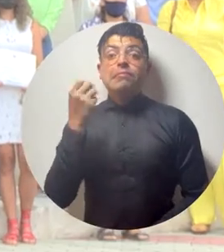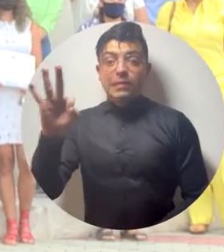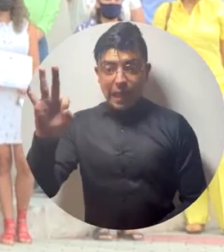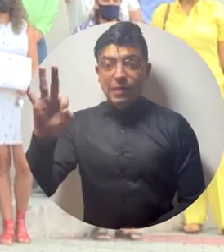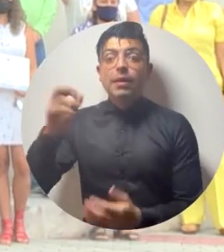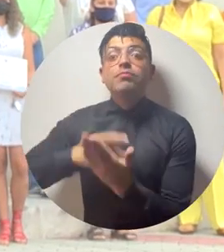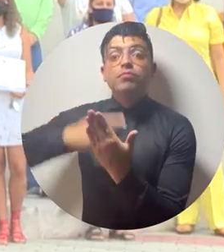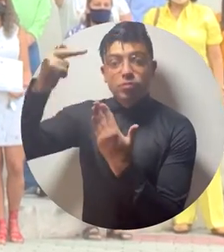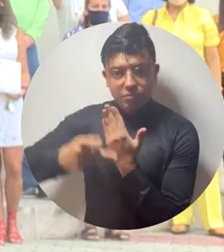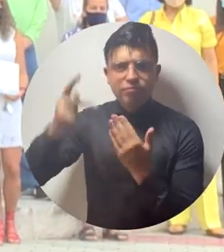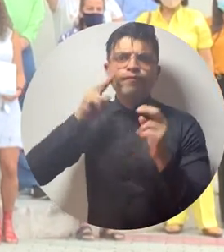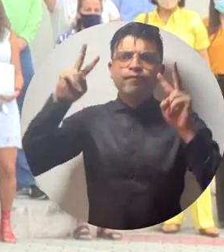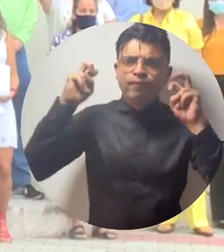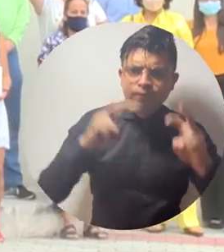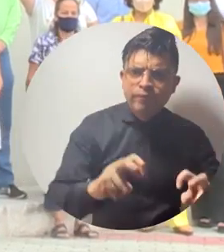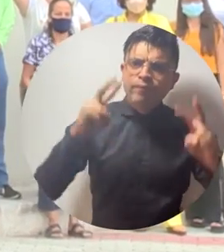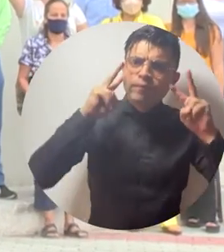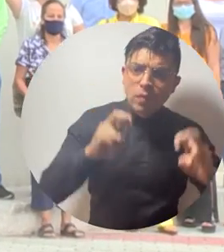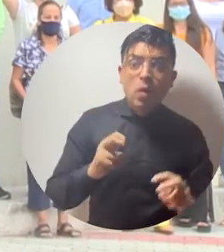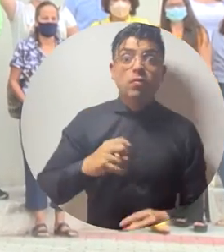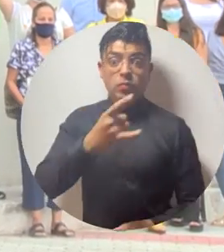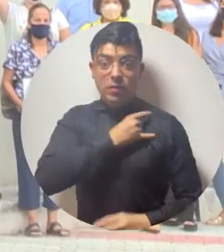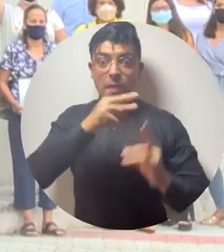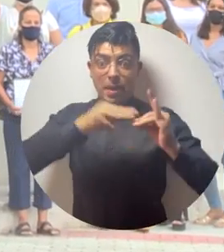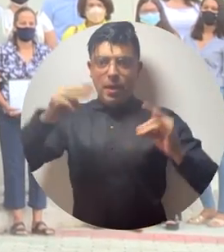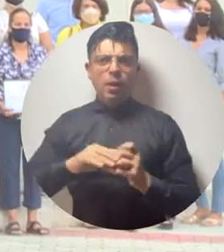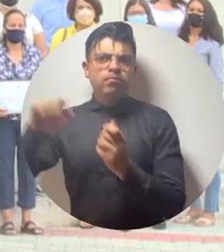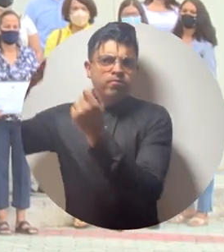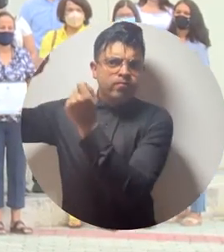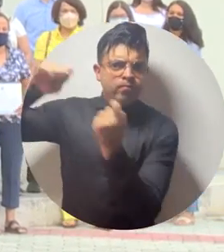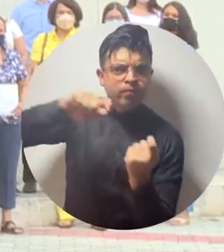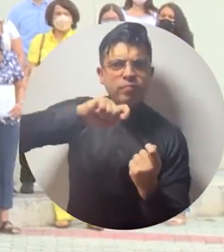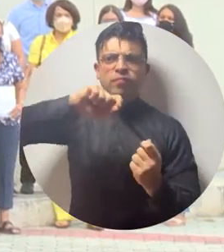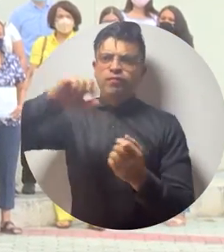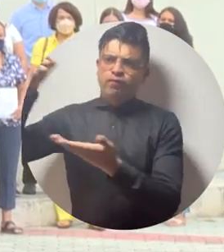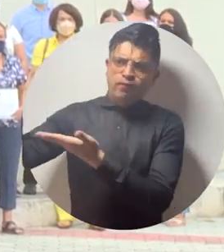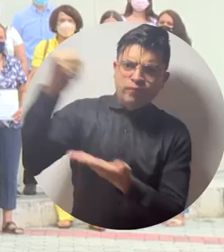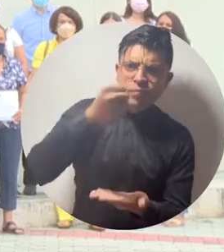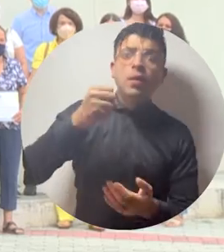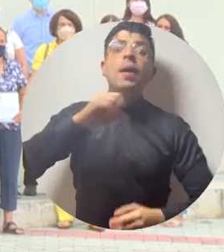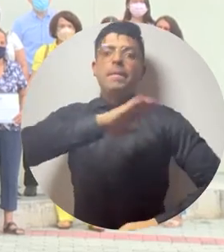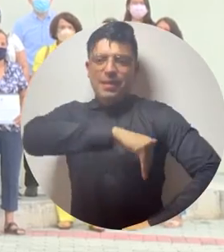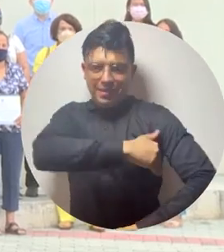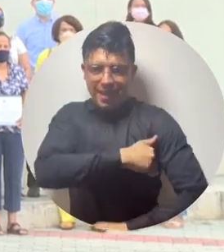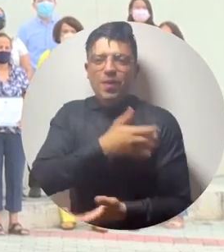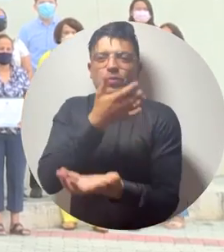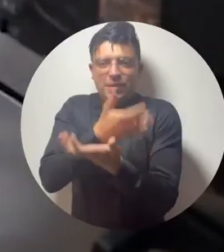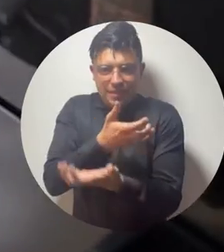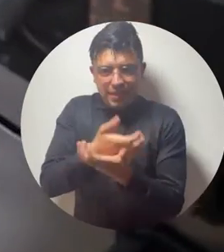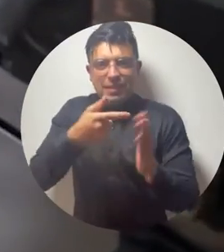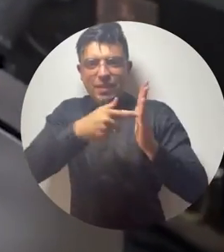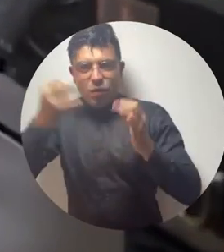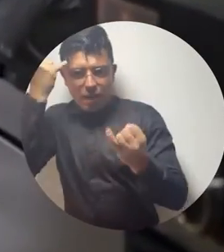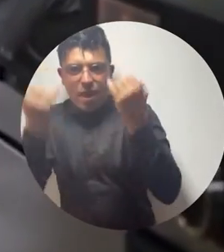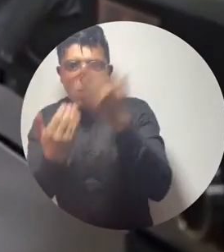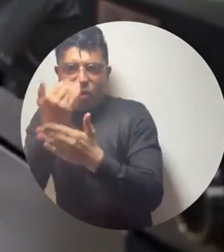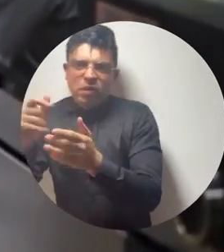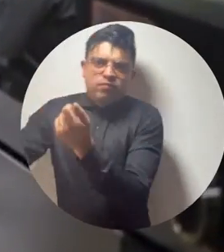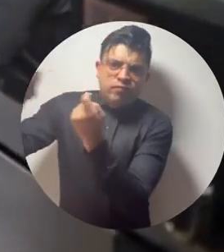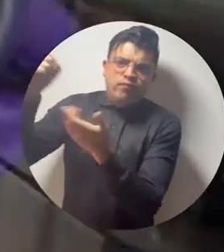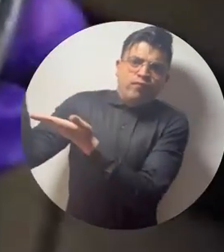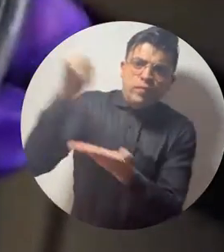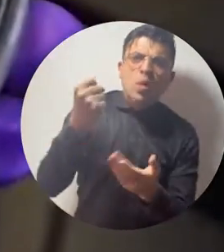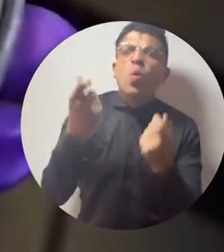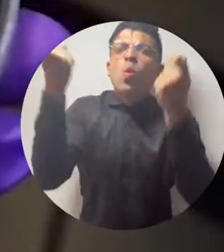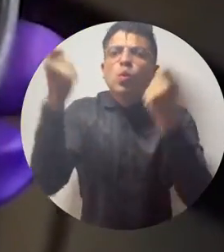Trece proyectos de investigación de la Universidad del Magdalena recibieron financiación del Ministerio de Ciencia, Tecnología e Innovación por valor